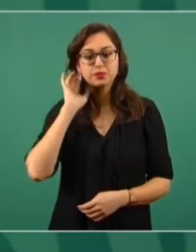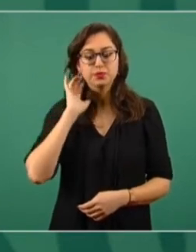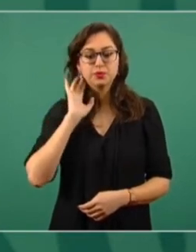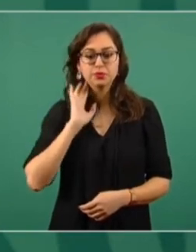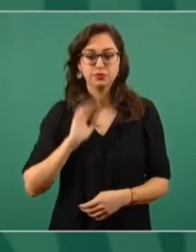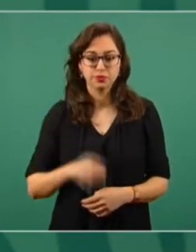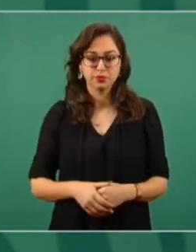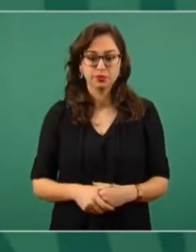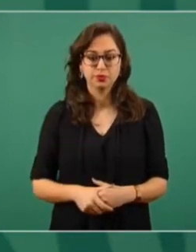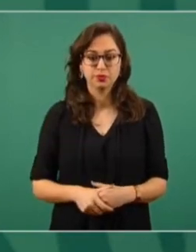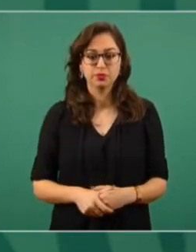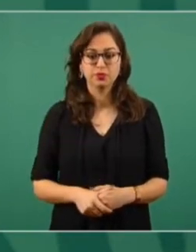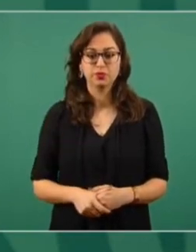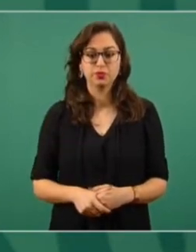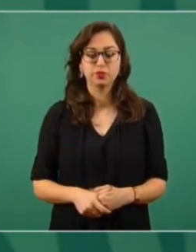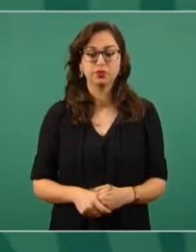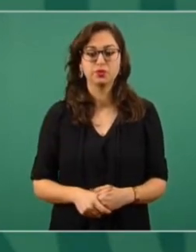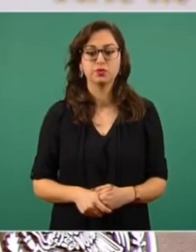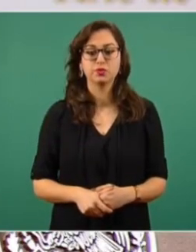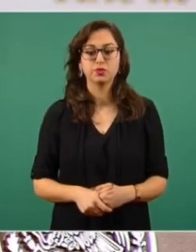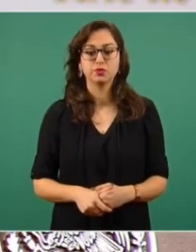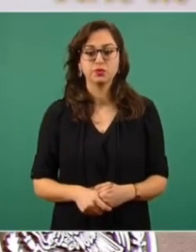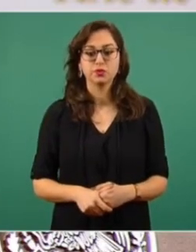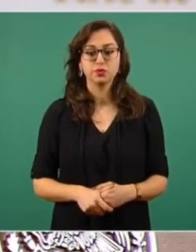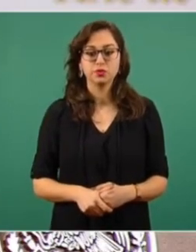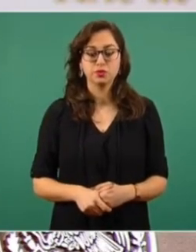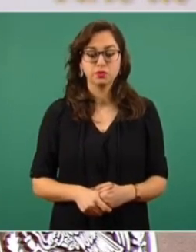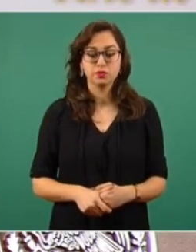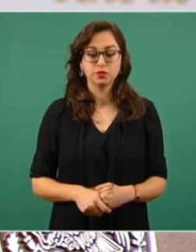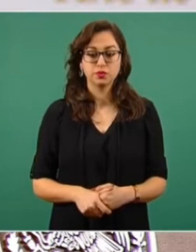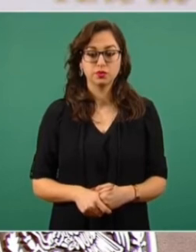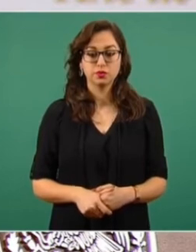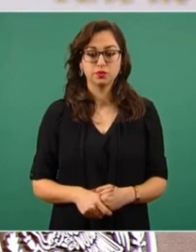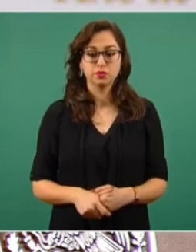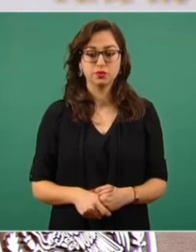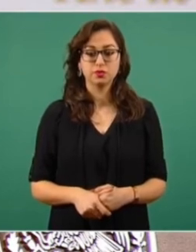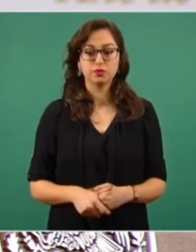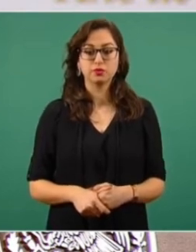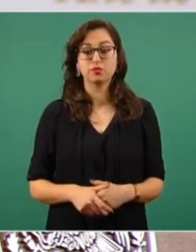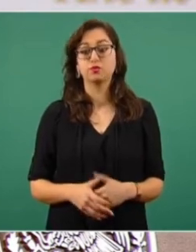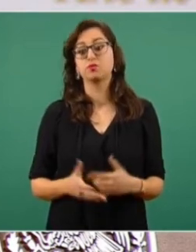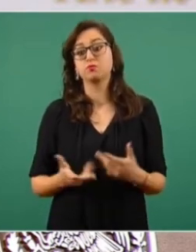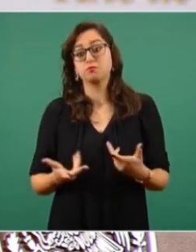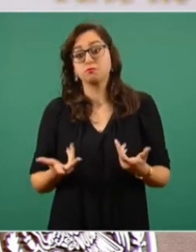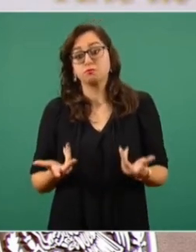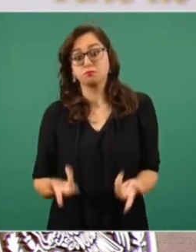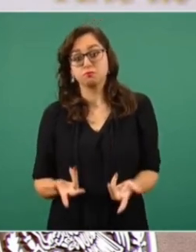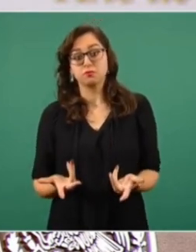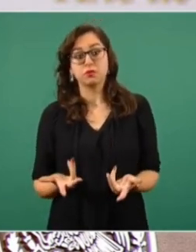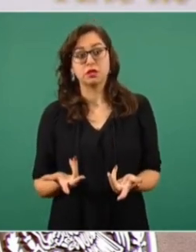eso por lo que preguntas de la posible